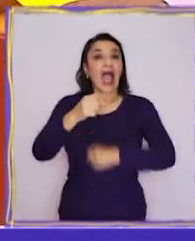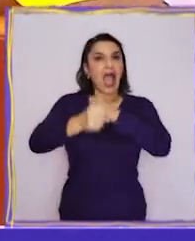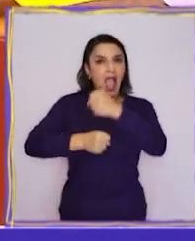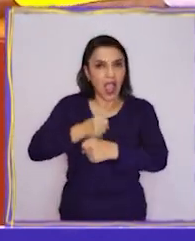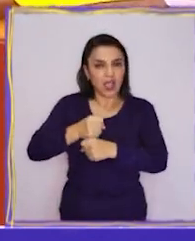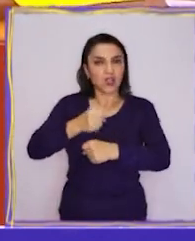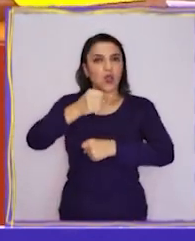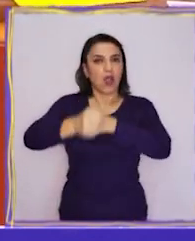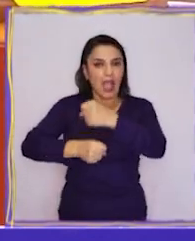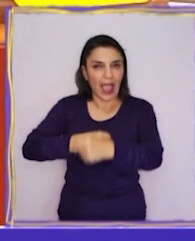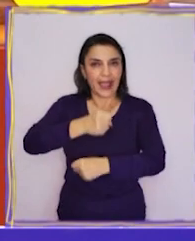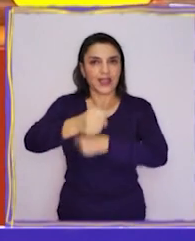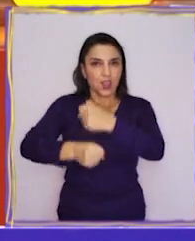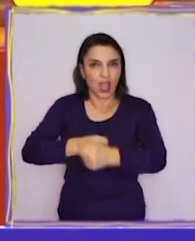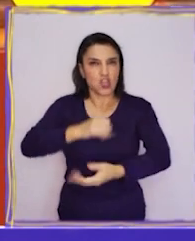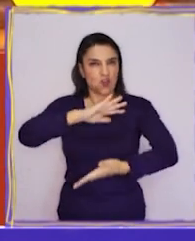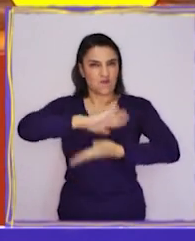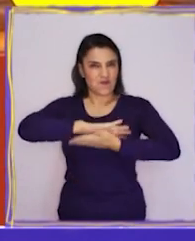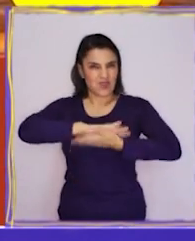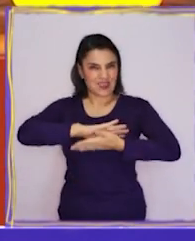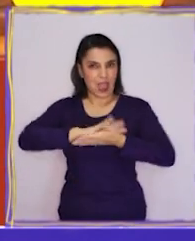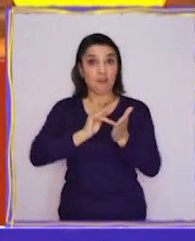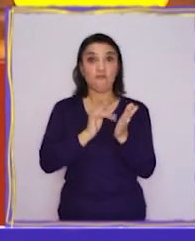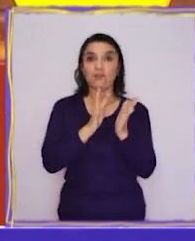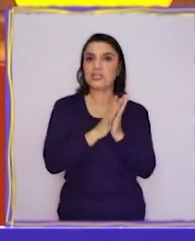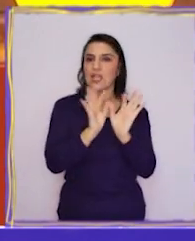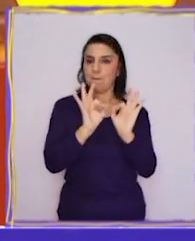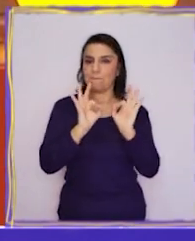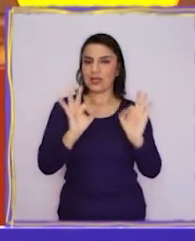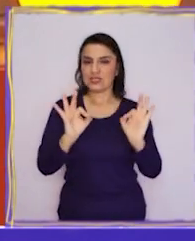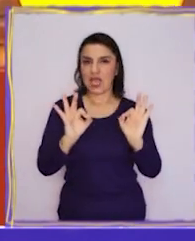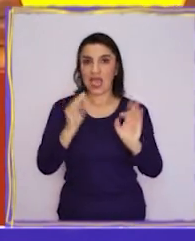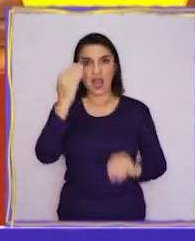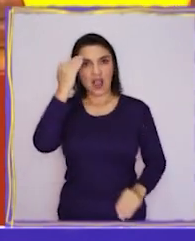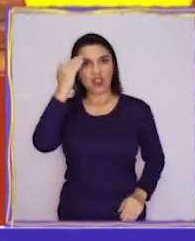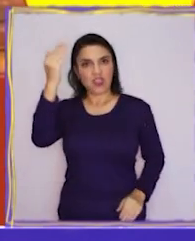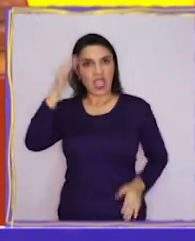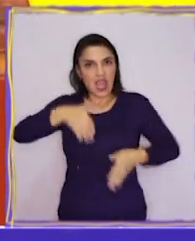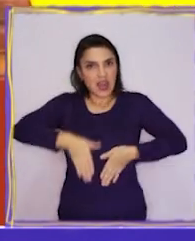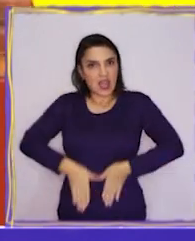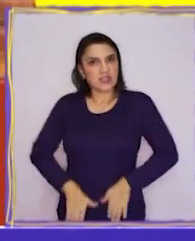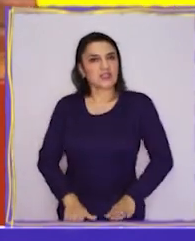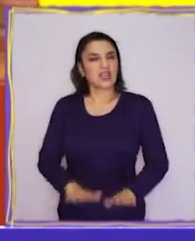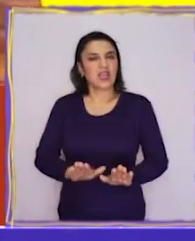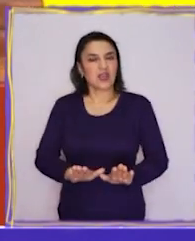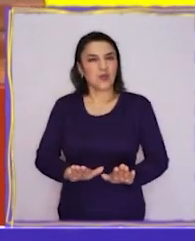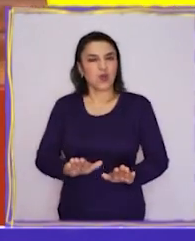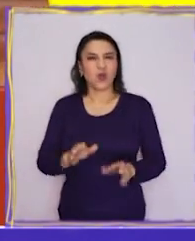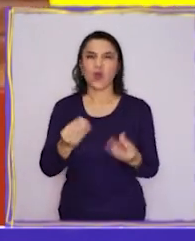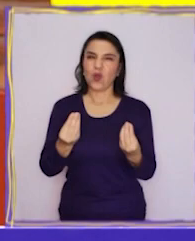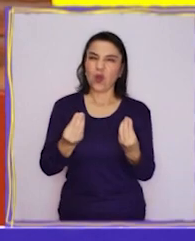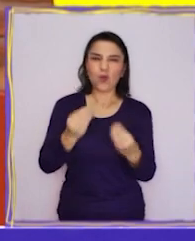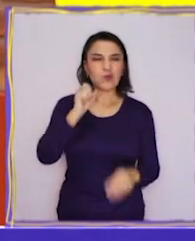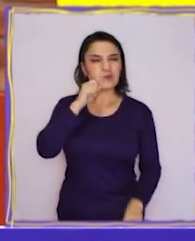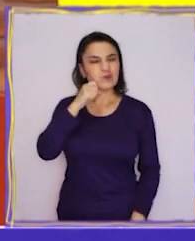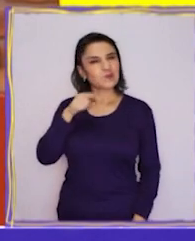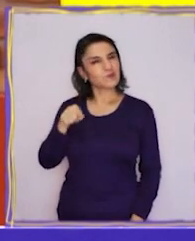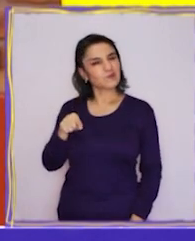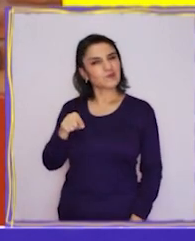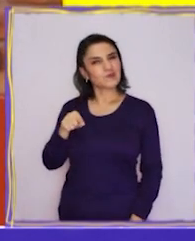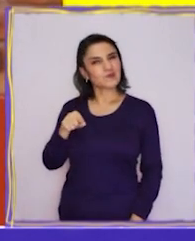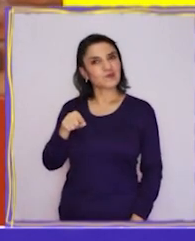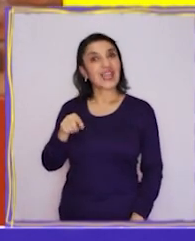años celebramos una fecha muy especial. El día en el que nacemos. ¿Cómo se llamaba eso?